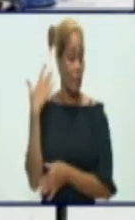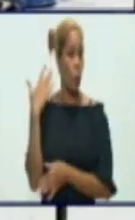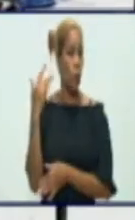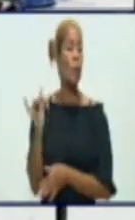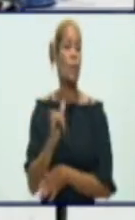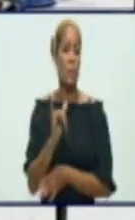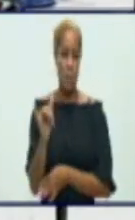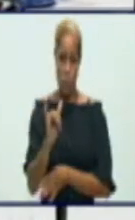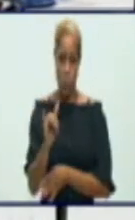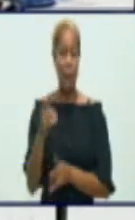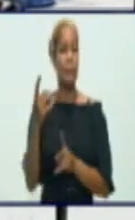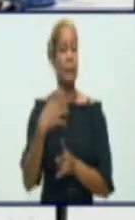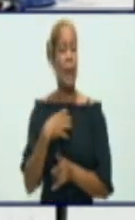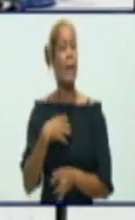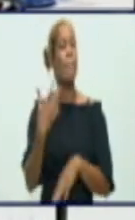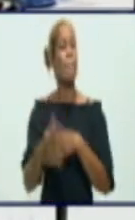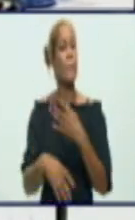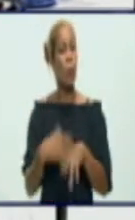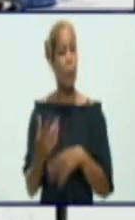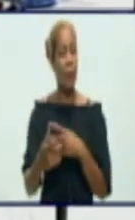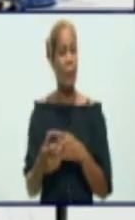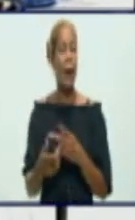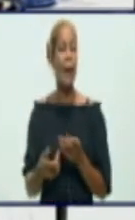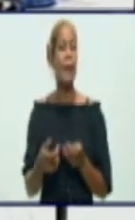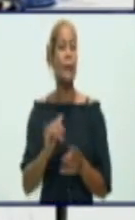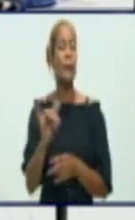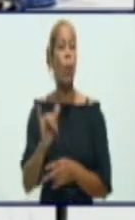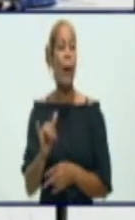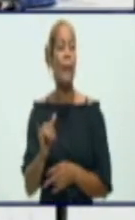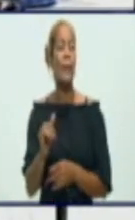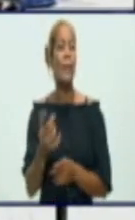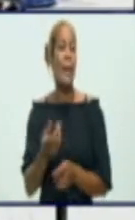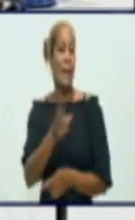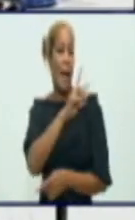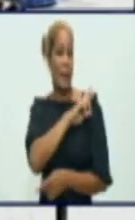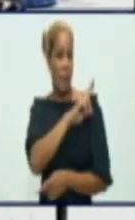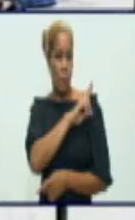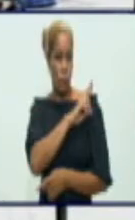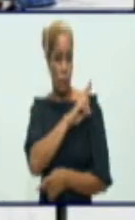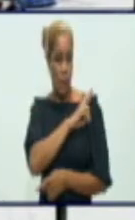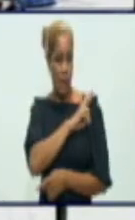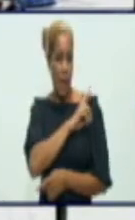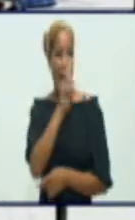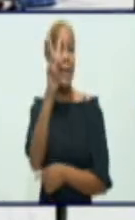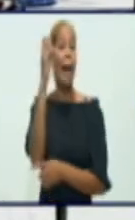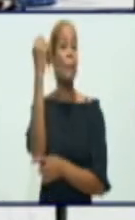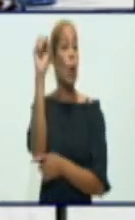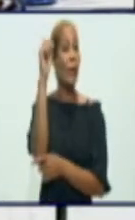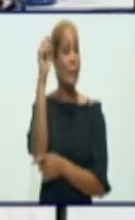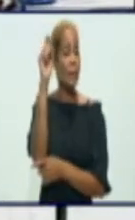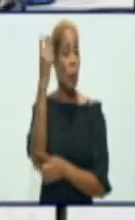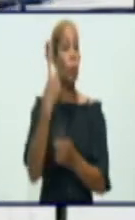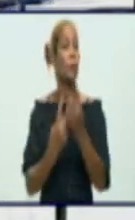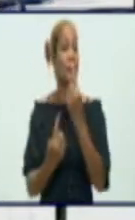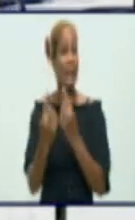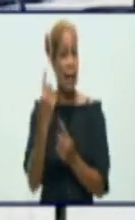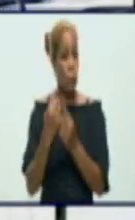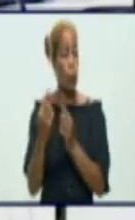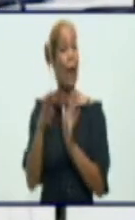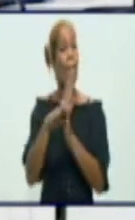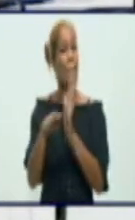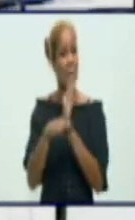de manera directa la autorresponsabilidad, la violación de las normas establecidas por parte de la población.